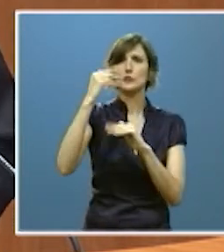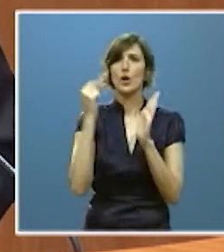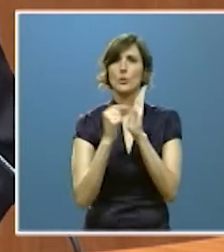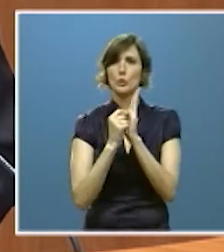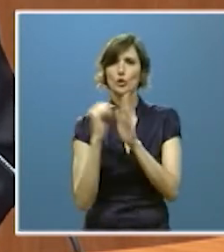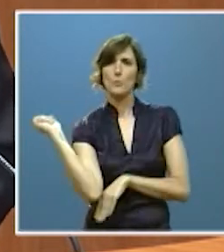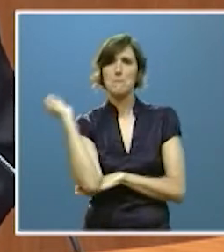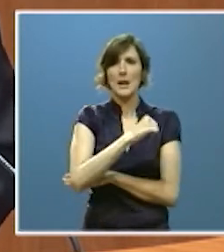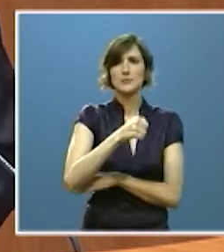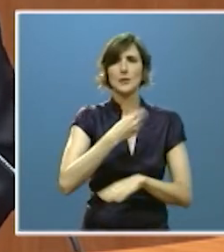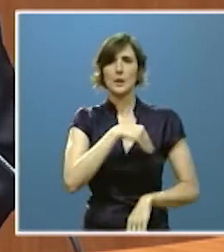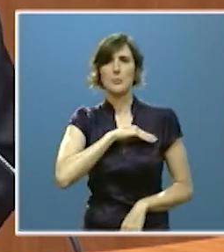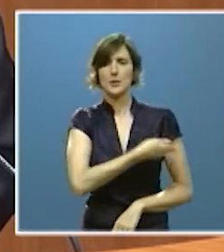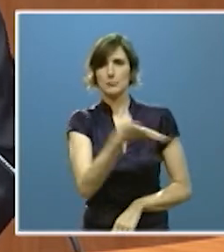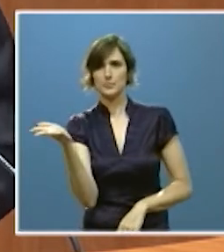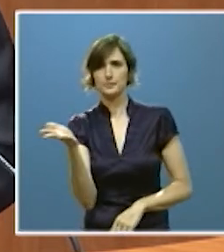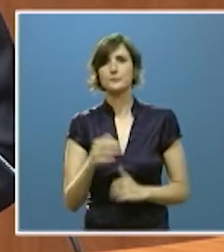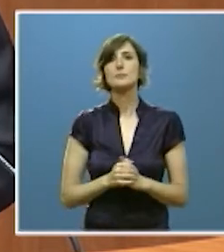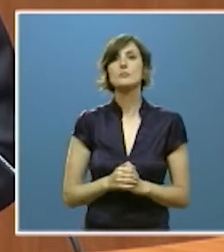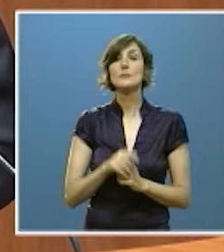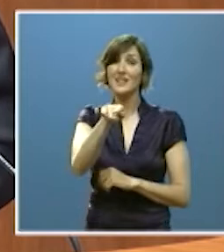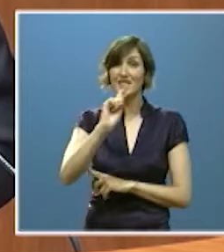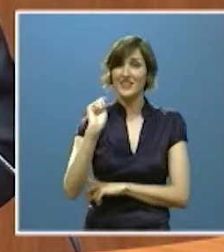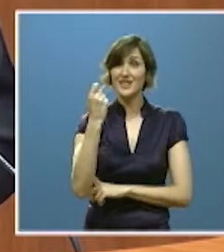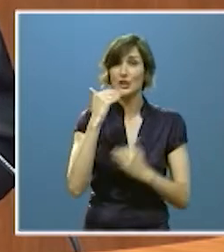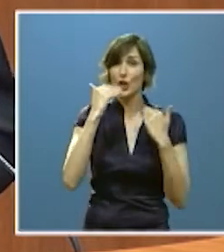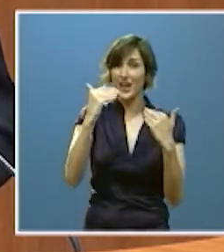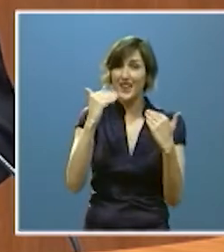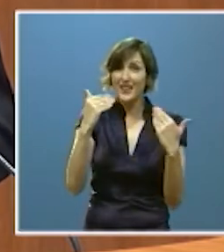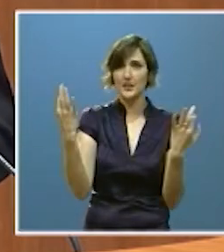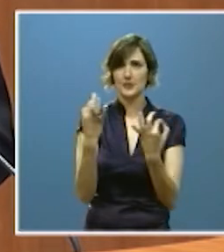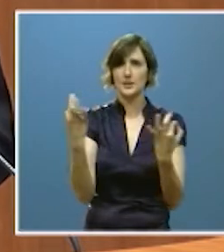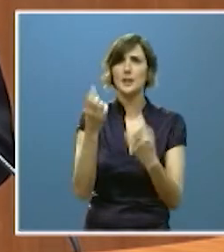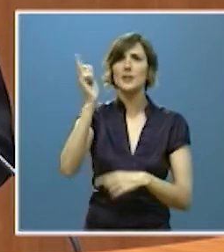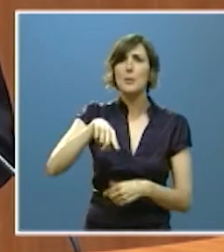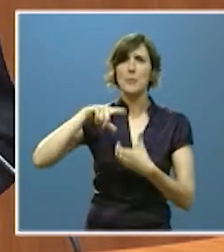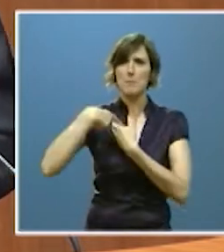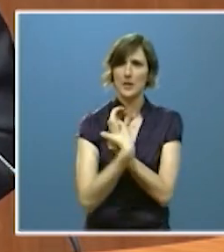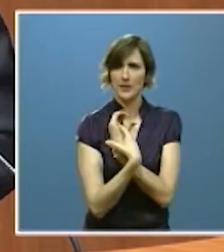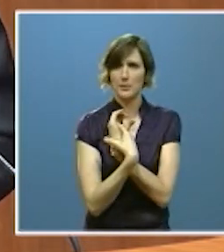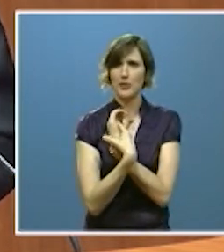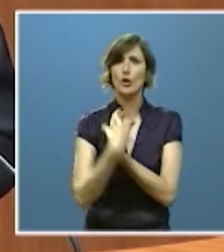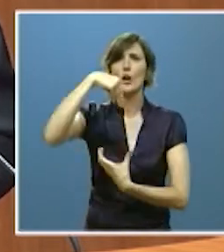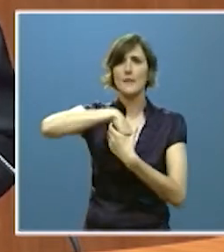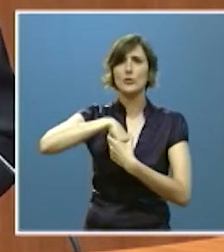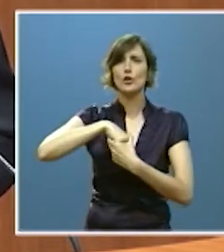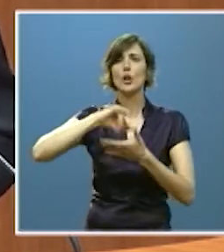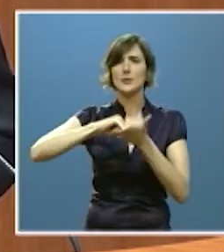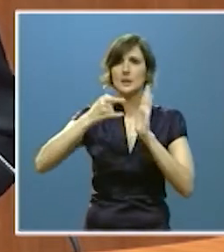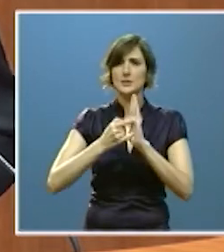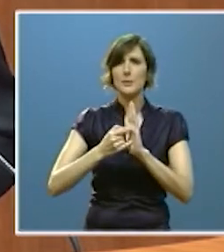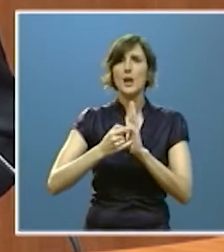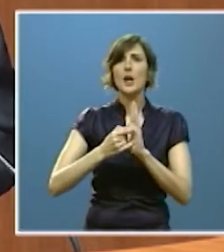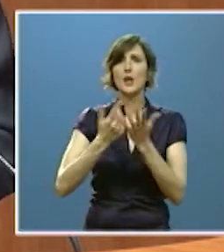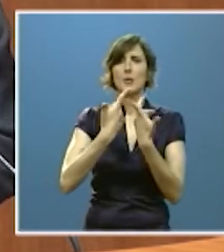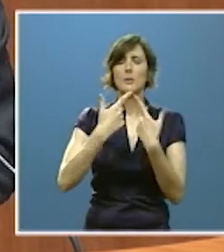a la media nacional un éxito que en buena parte también se debe a la participación en el sistema de nuestras entidades